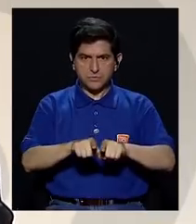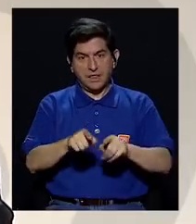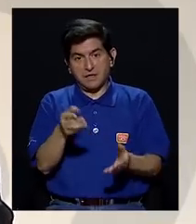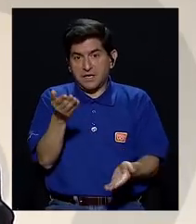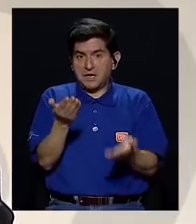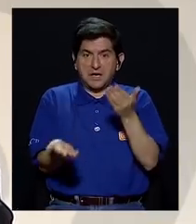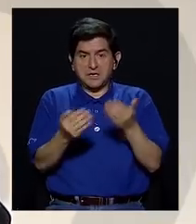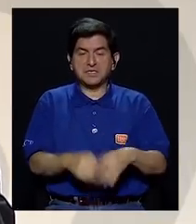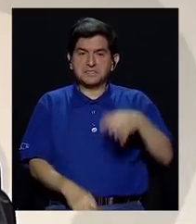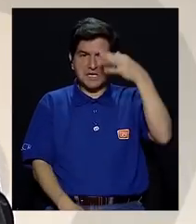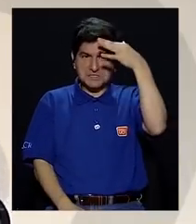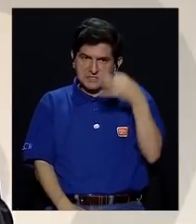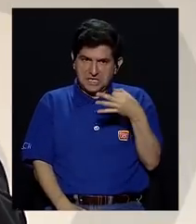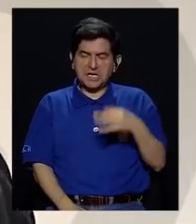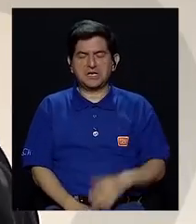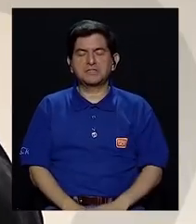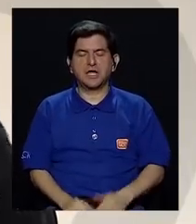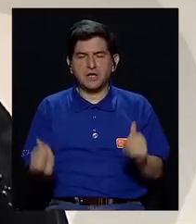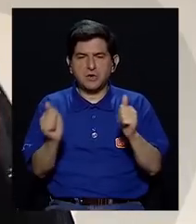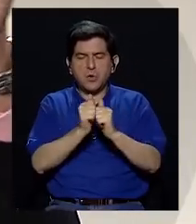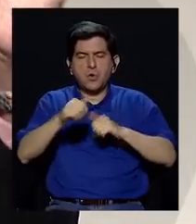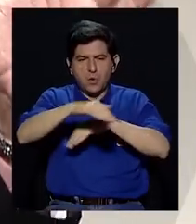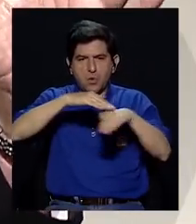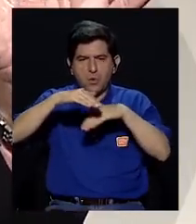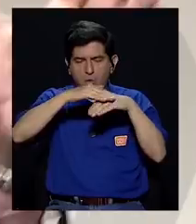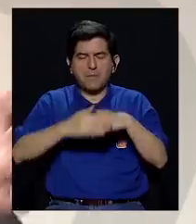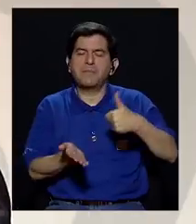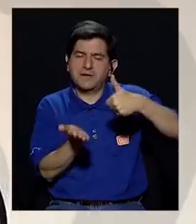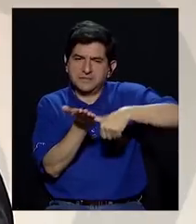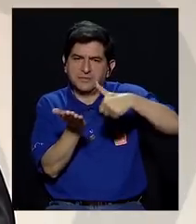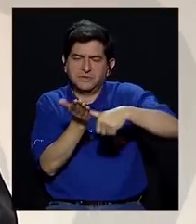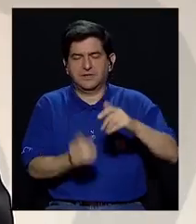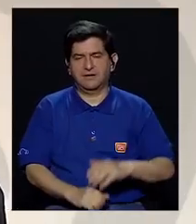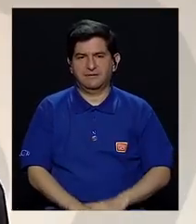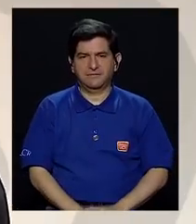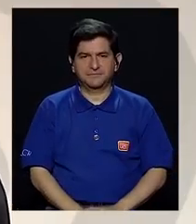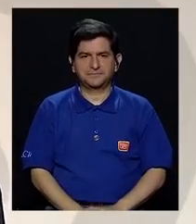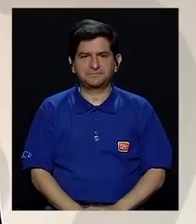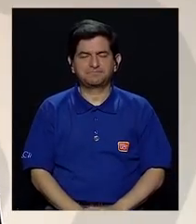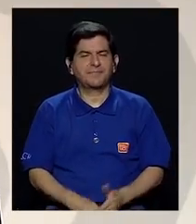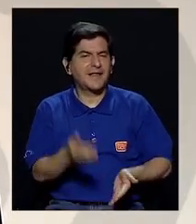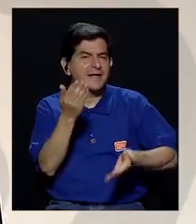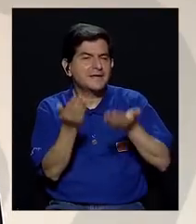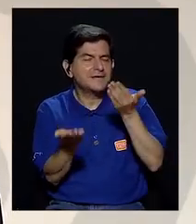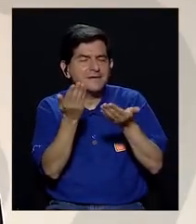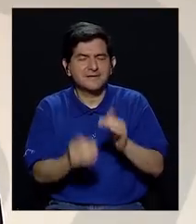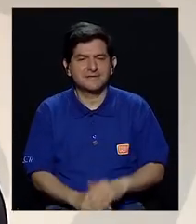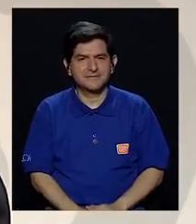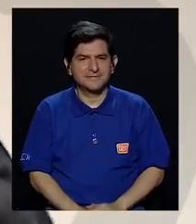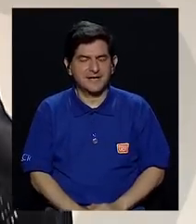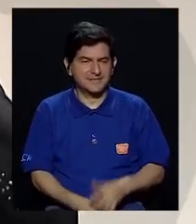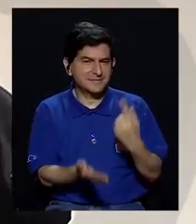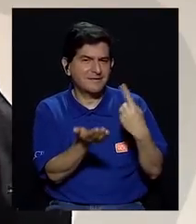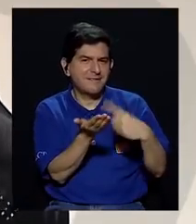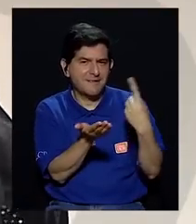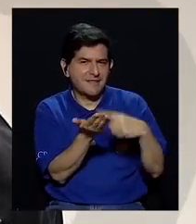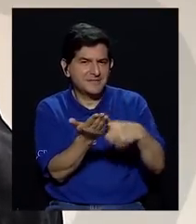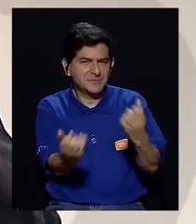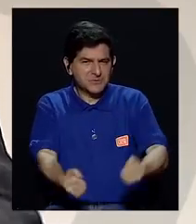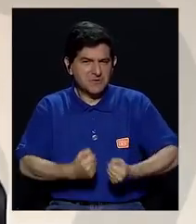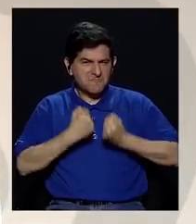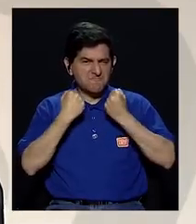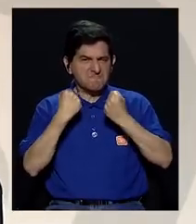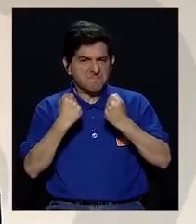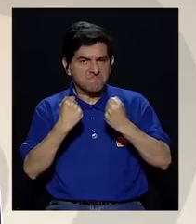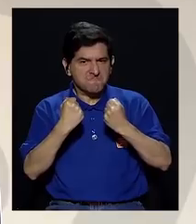una posición electoral argumentada y razonada. Tal vez ahí, Marlon, lo que está en discusión también